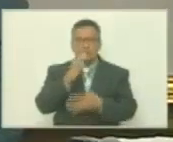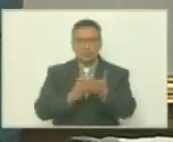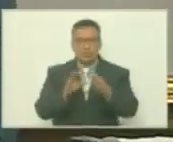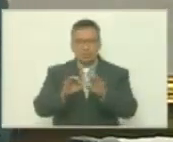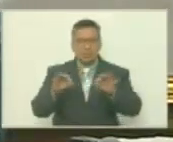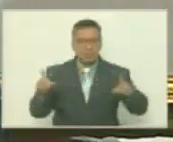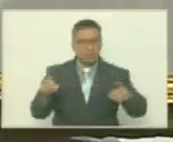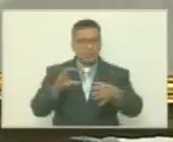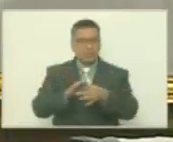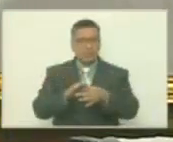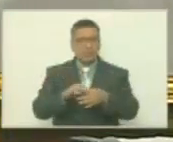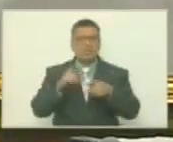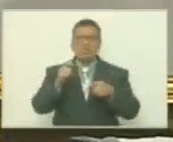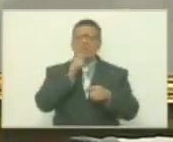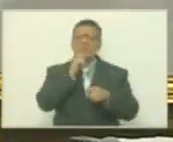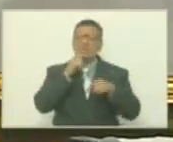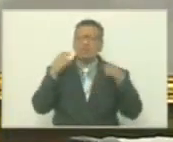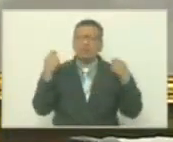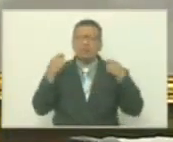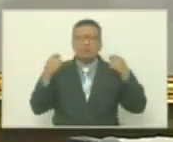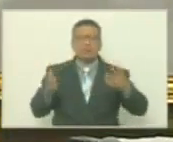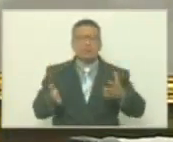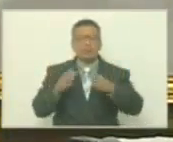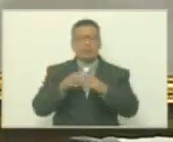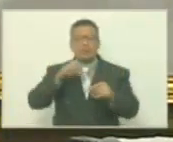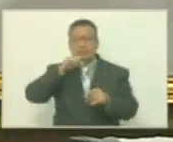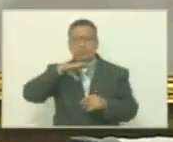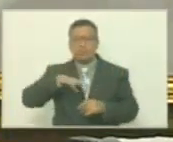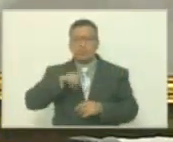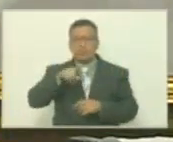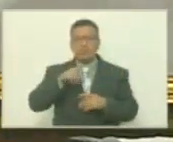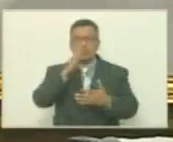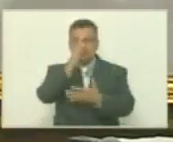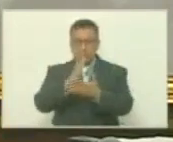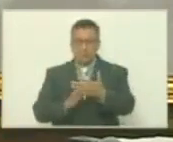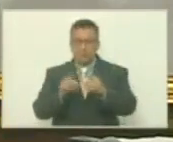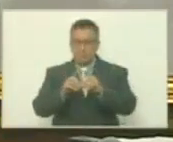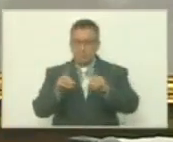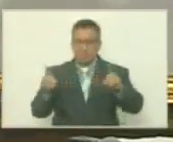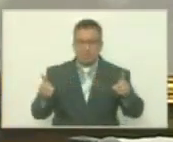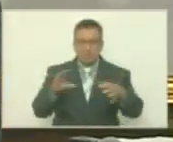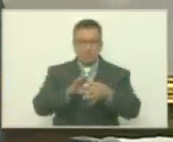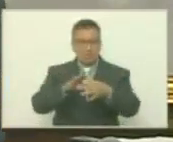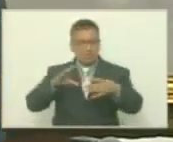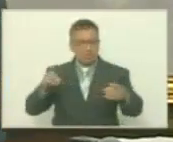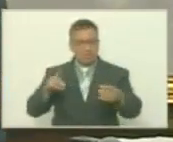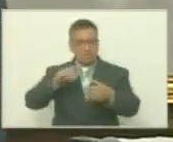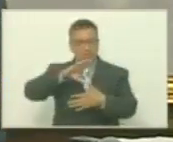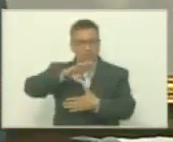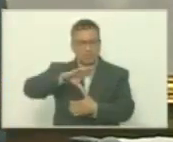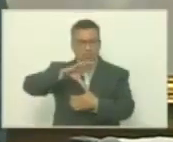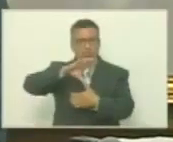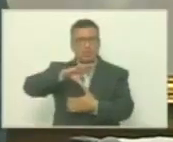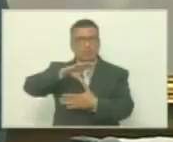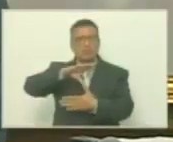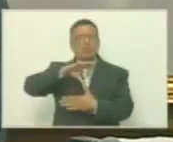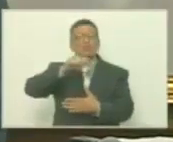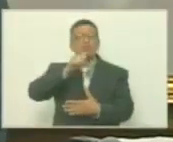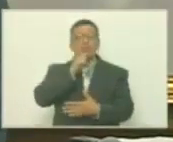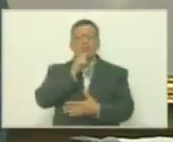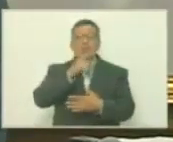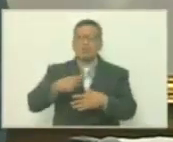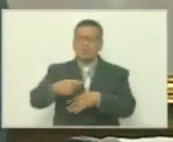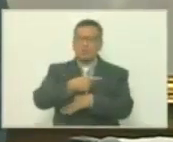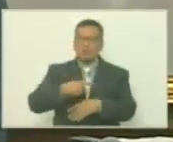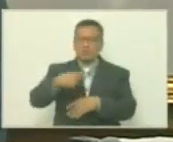quien ha promovido a lo largo de la historia la división y la desunión de América Latina y quien ha